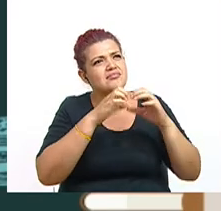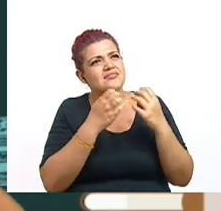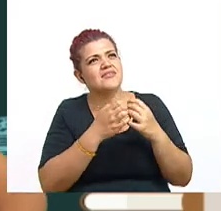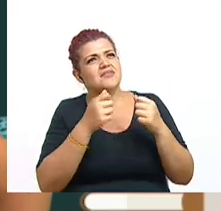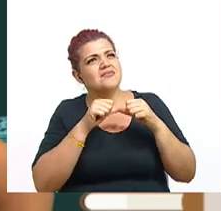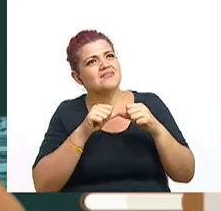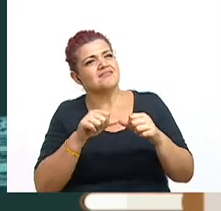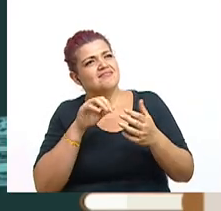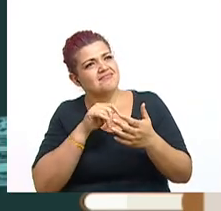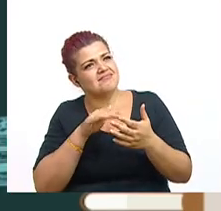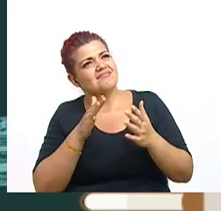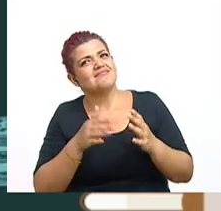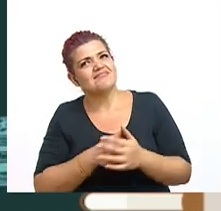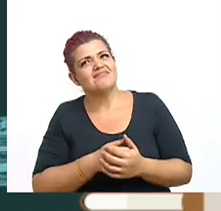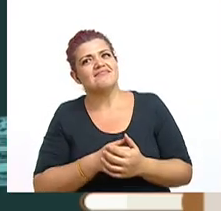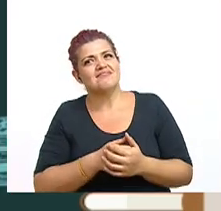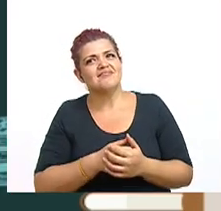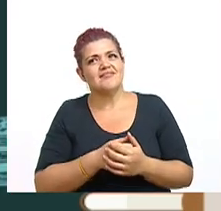sus estudios.